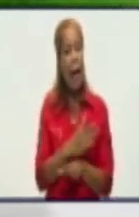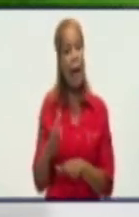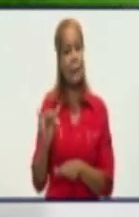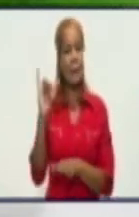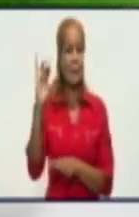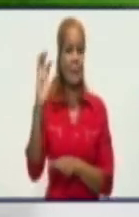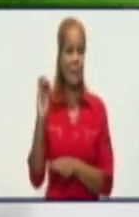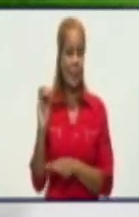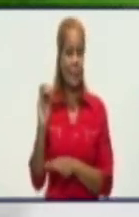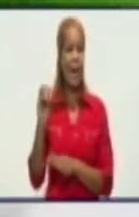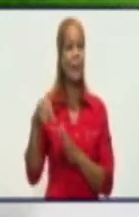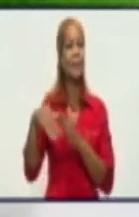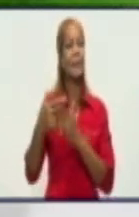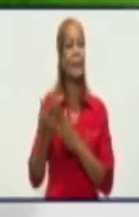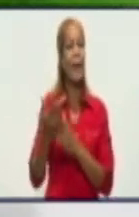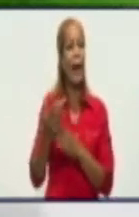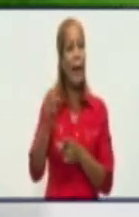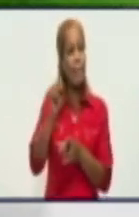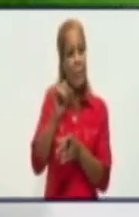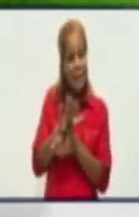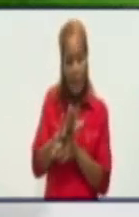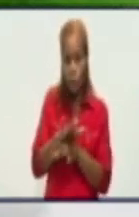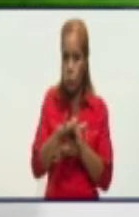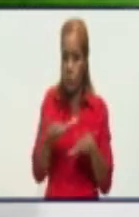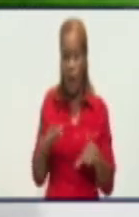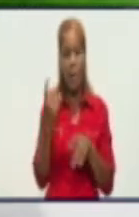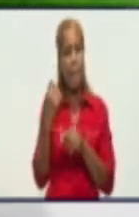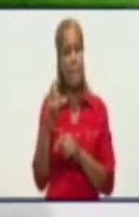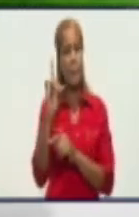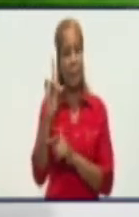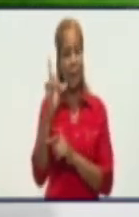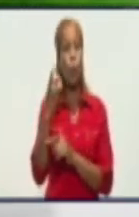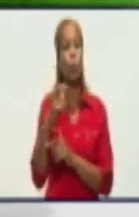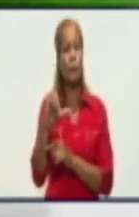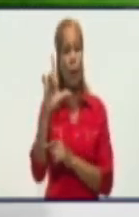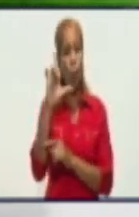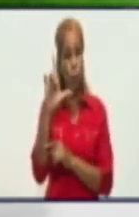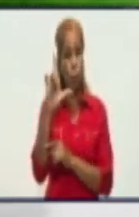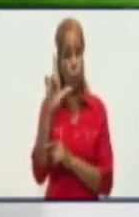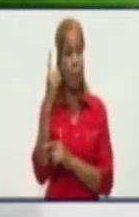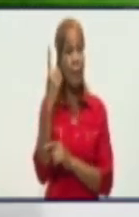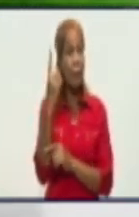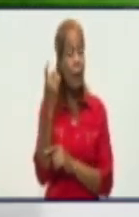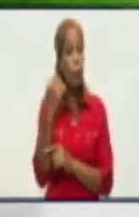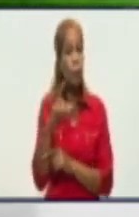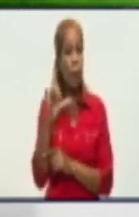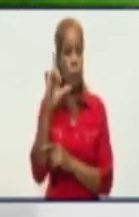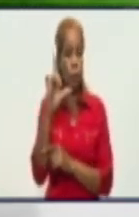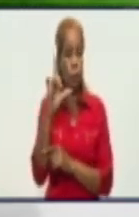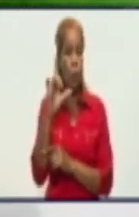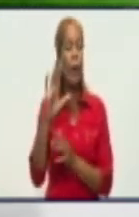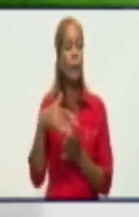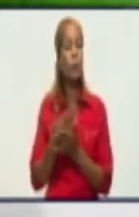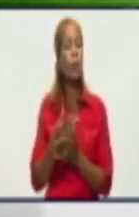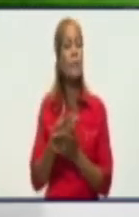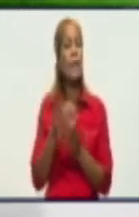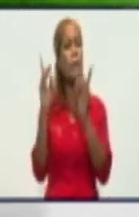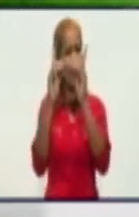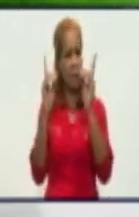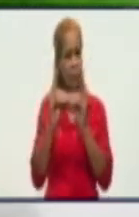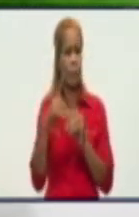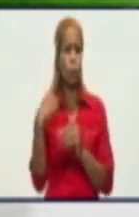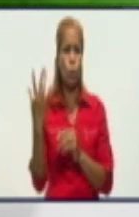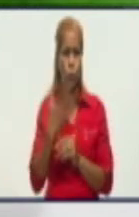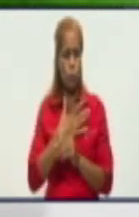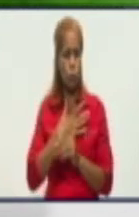comenzando desde el 1 de julio. O sea, para explicar bien, para que los contribuyentes nuestros entiendan, nosotros somos una oficina, o sea, que